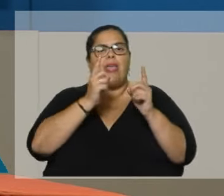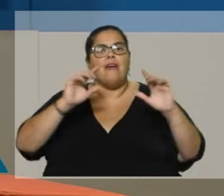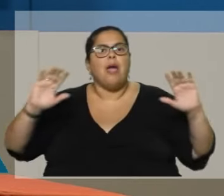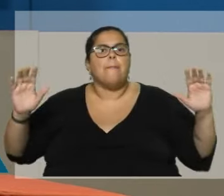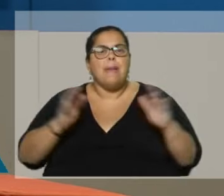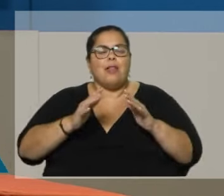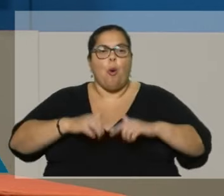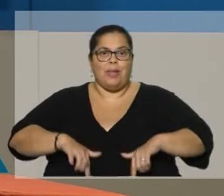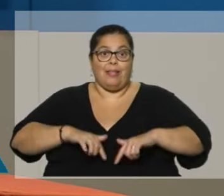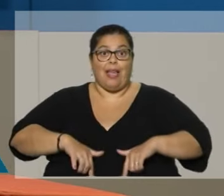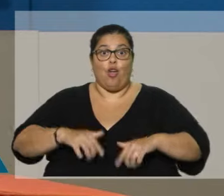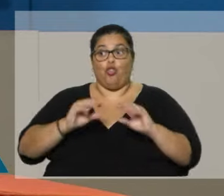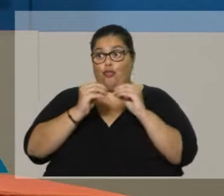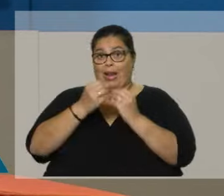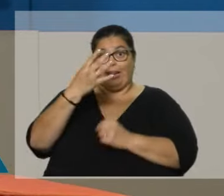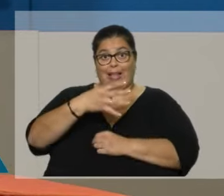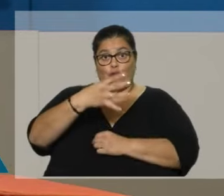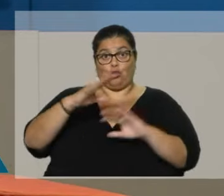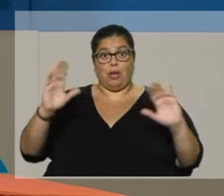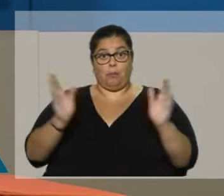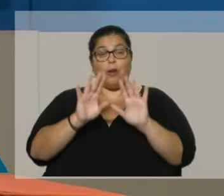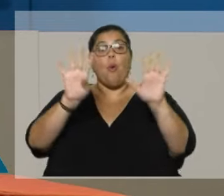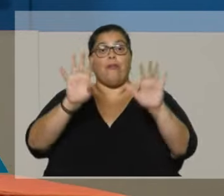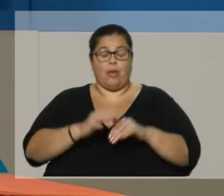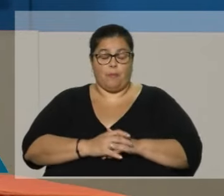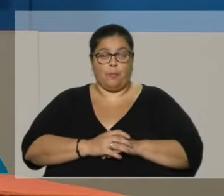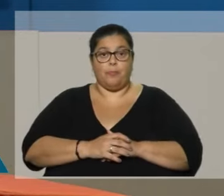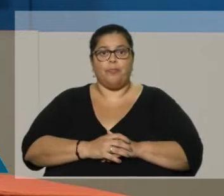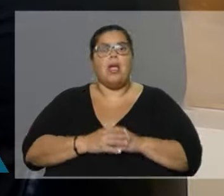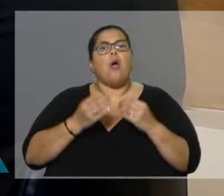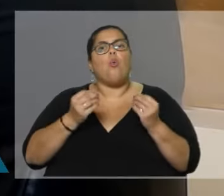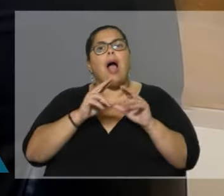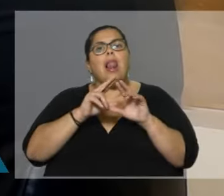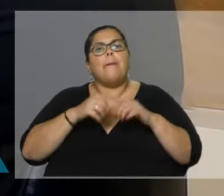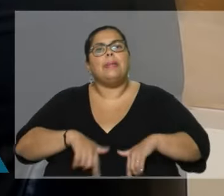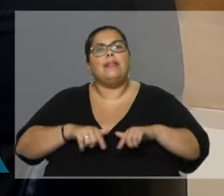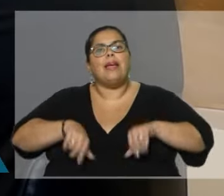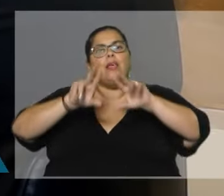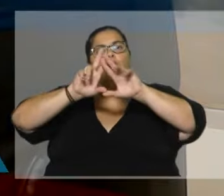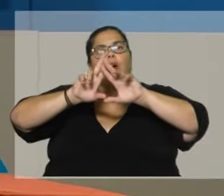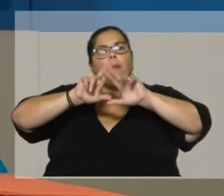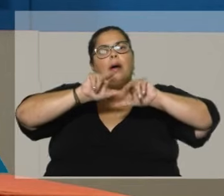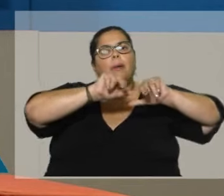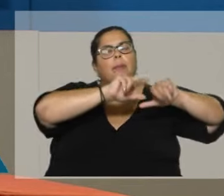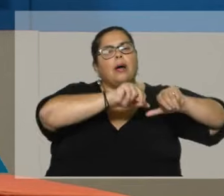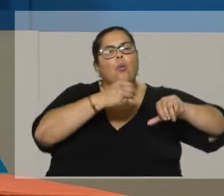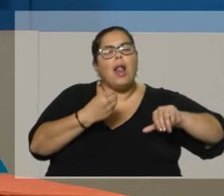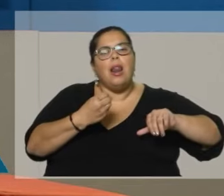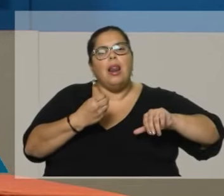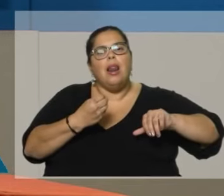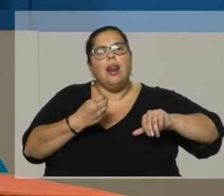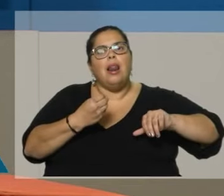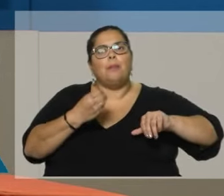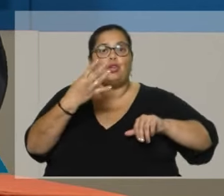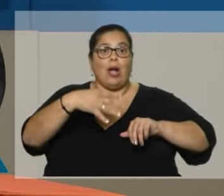14 a 9. Aparte de bajar el sueldo del presidente... eliminaría? ¿Qué ministerio se eliminaría? ¿De 14 a 9 cuál saca?